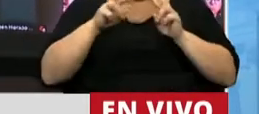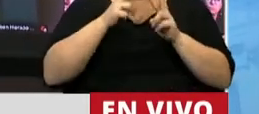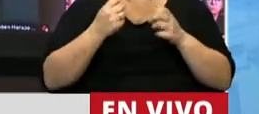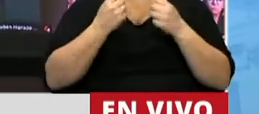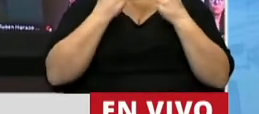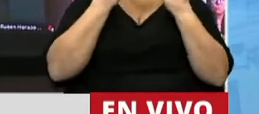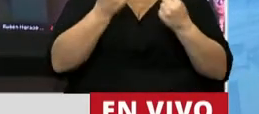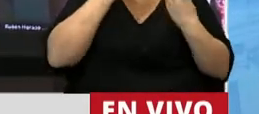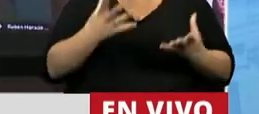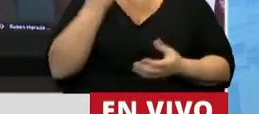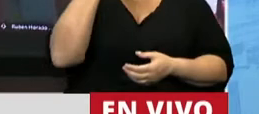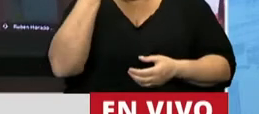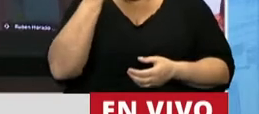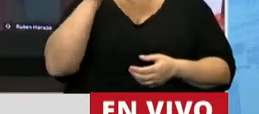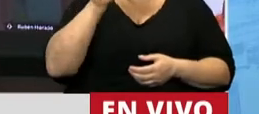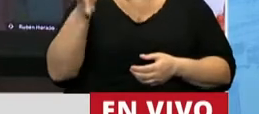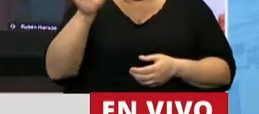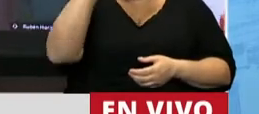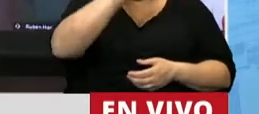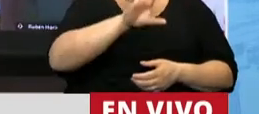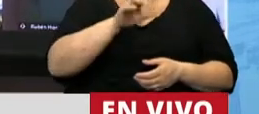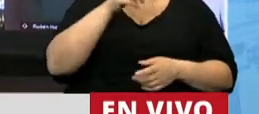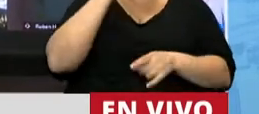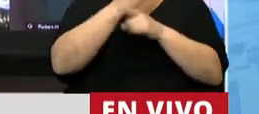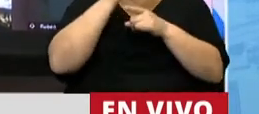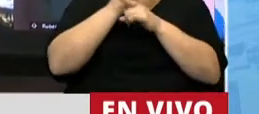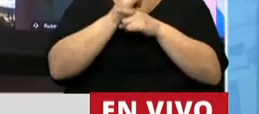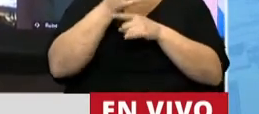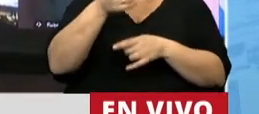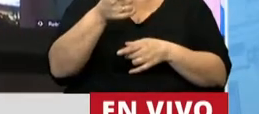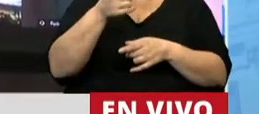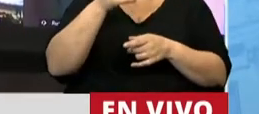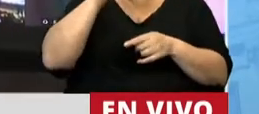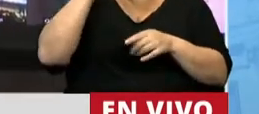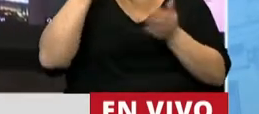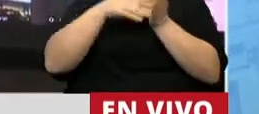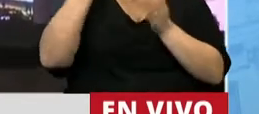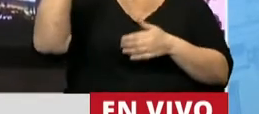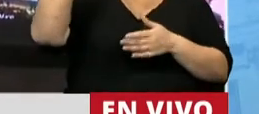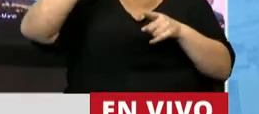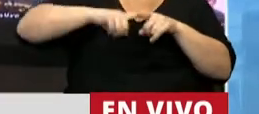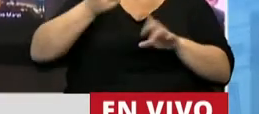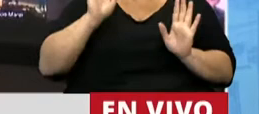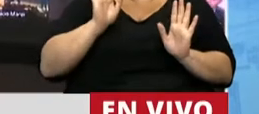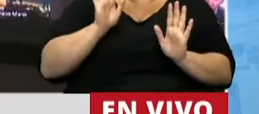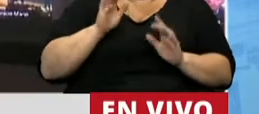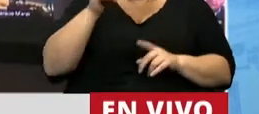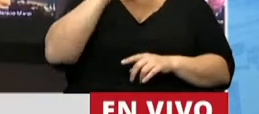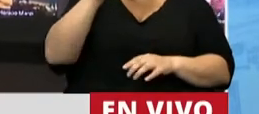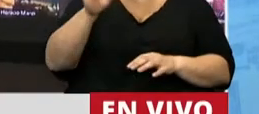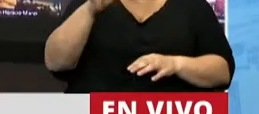economías locales y regionales, siempre parte del discurso político, muchas veces no fue